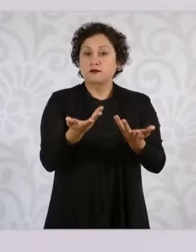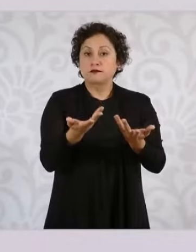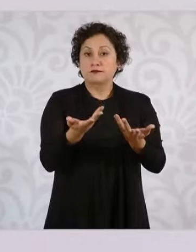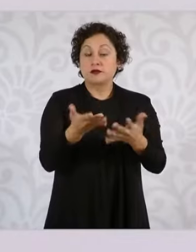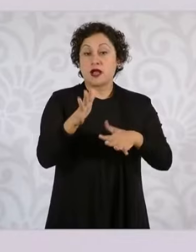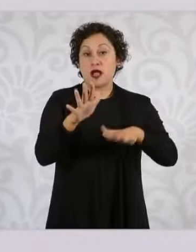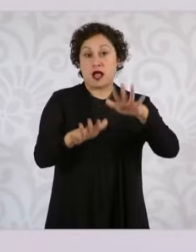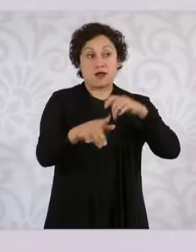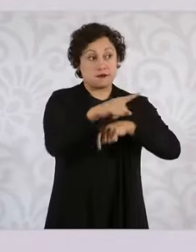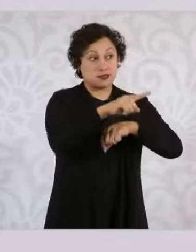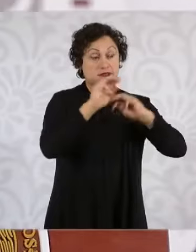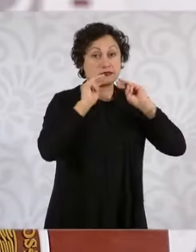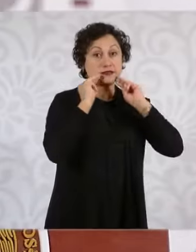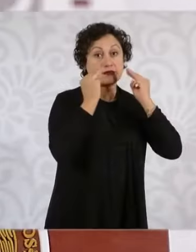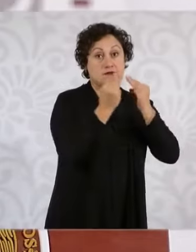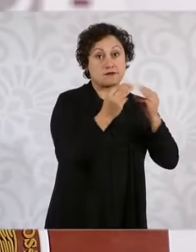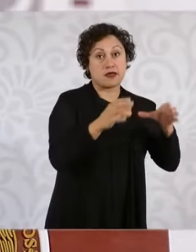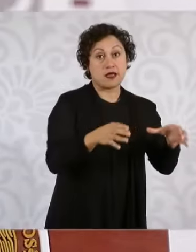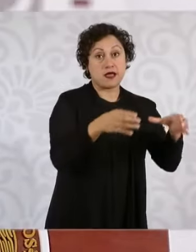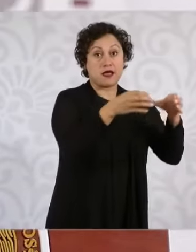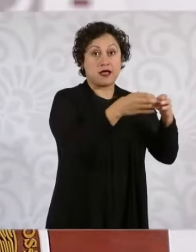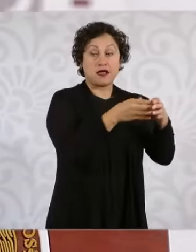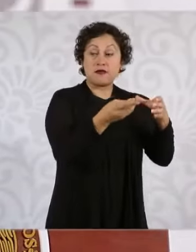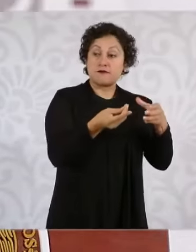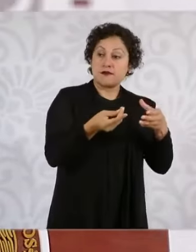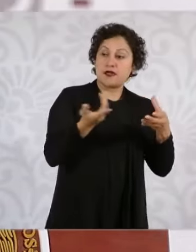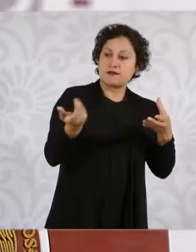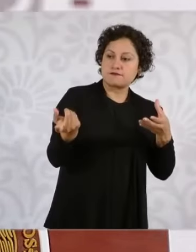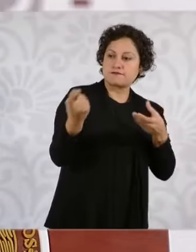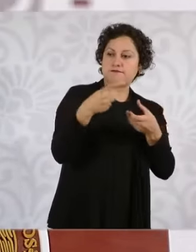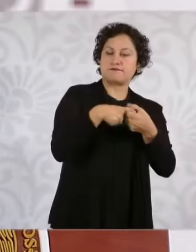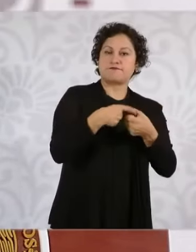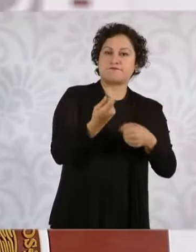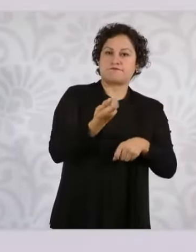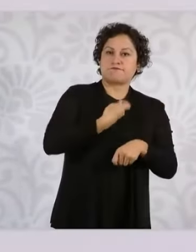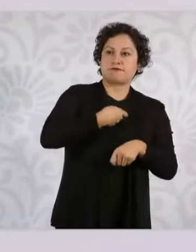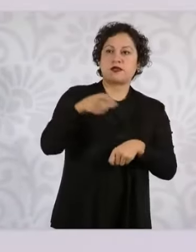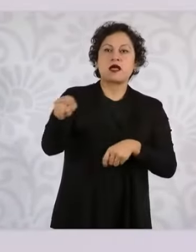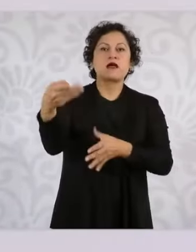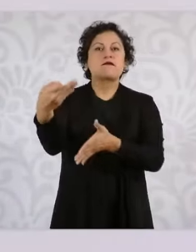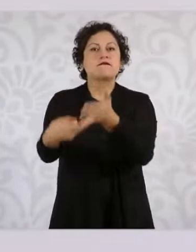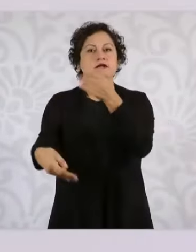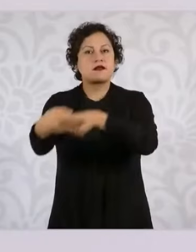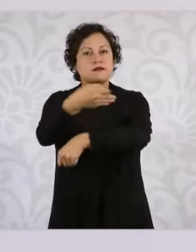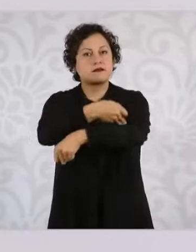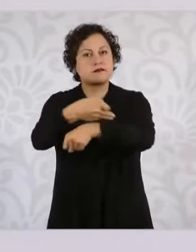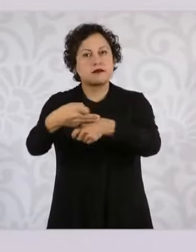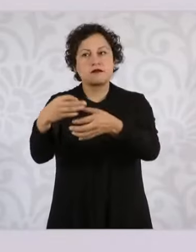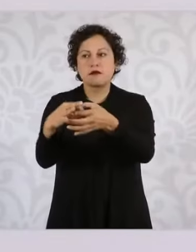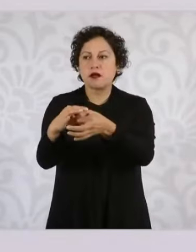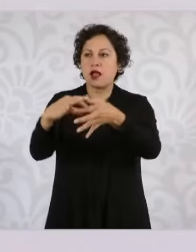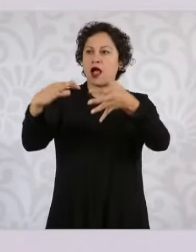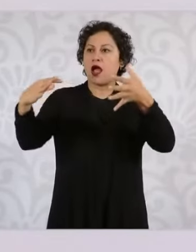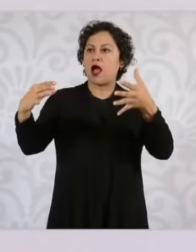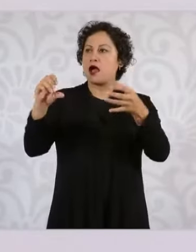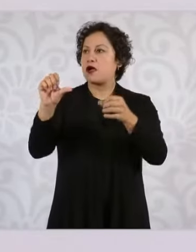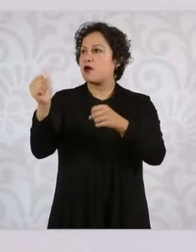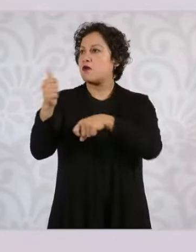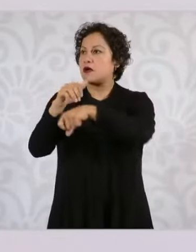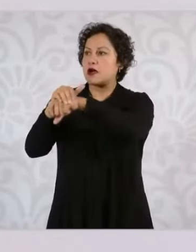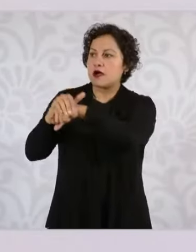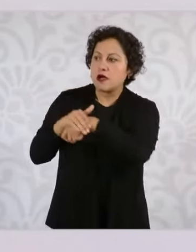que la banda le da, el grupo delictivo le da una identidad que no tiene en la familia o que no tiene en otros espacios. Eso está,